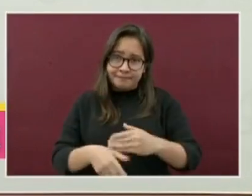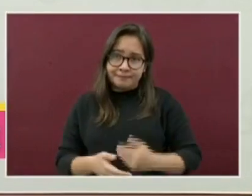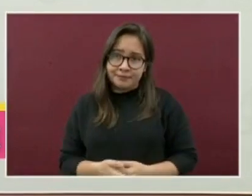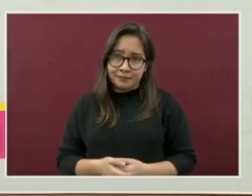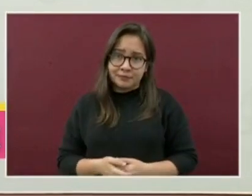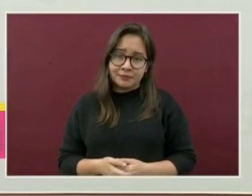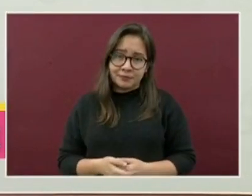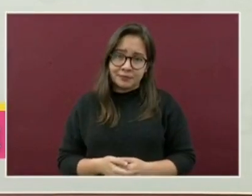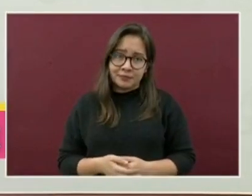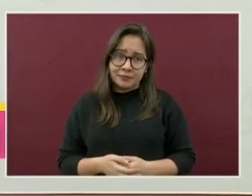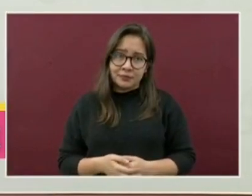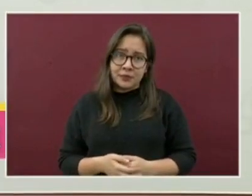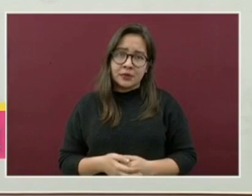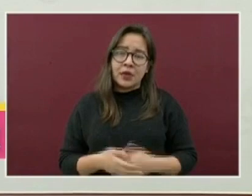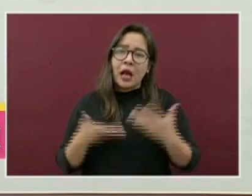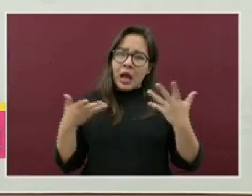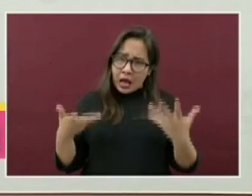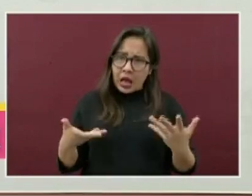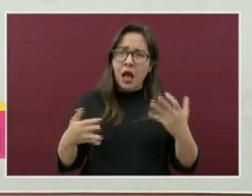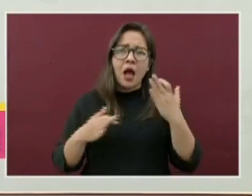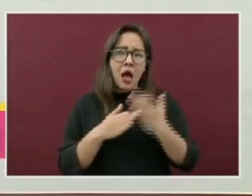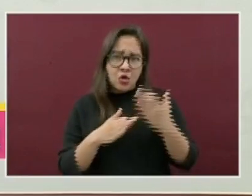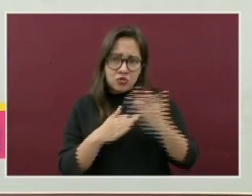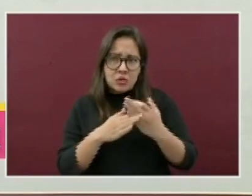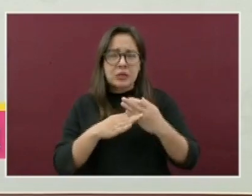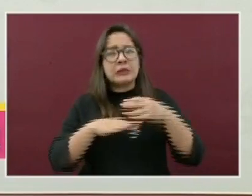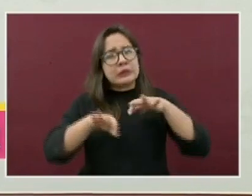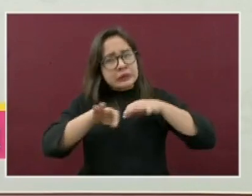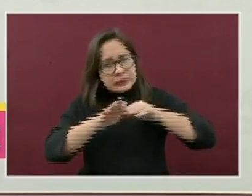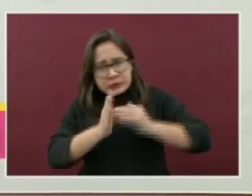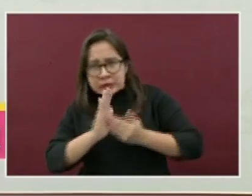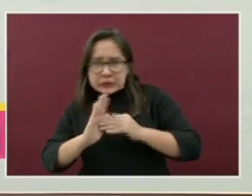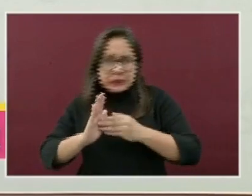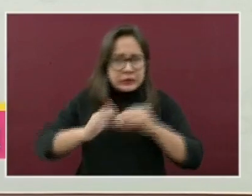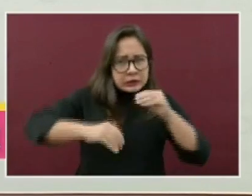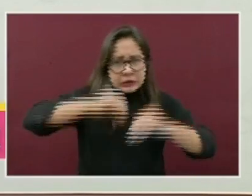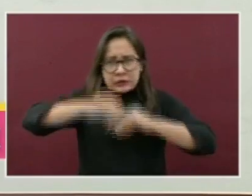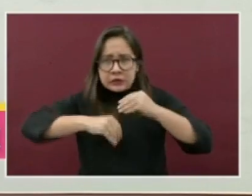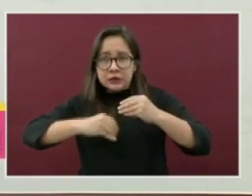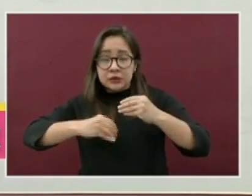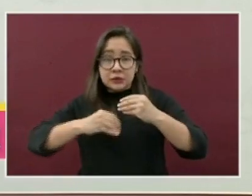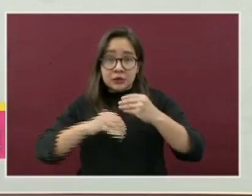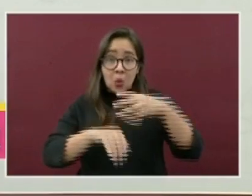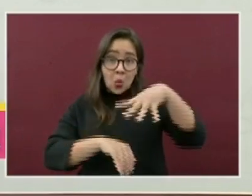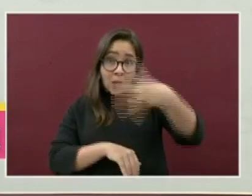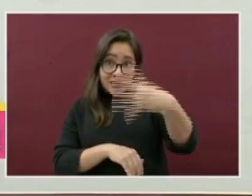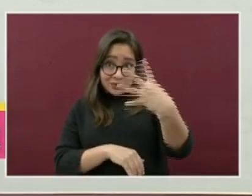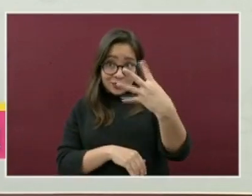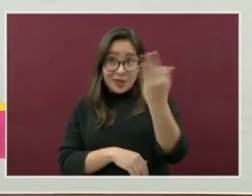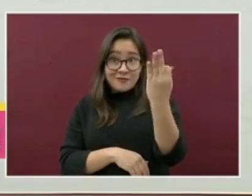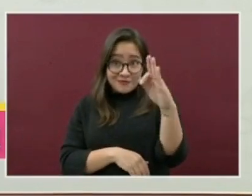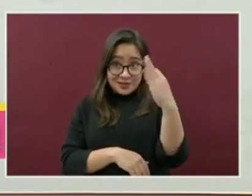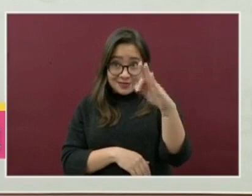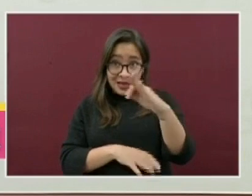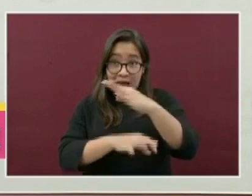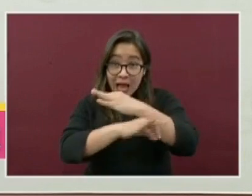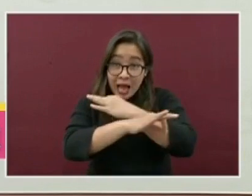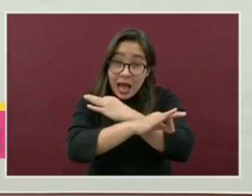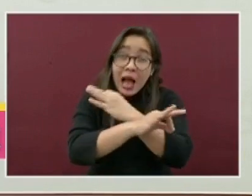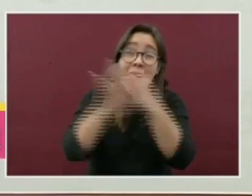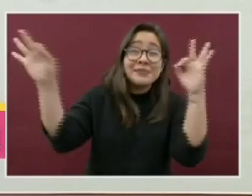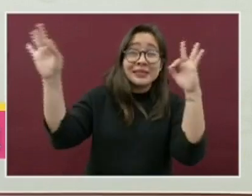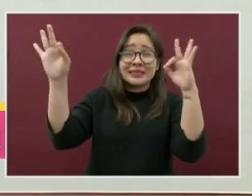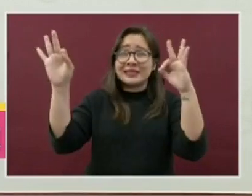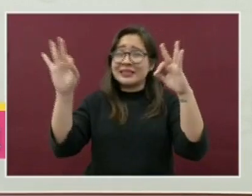Ya se está trabajando en la cuarta alerta para que precisamente el 14 de febrero se eviten